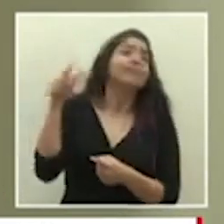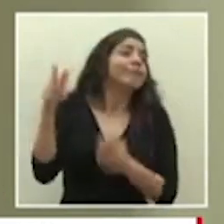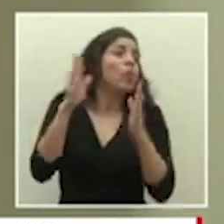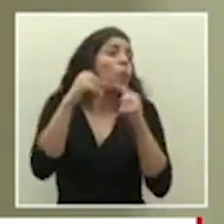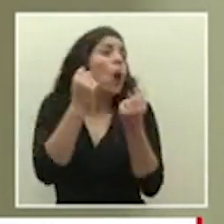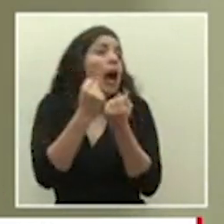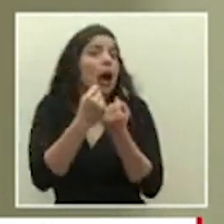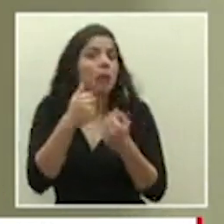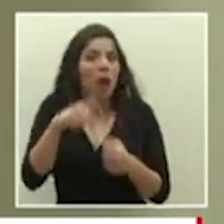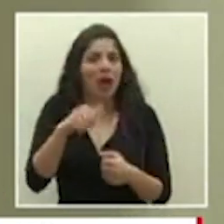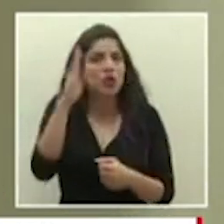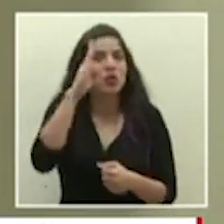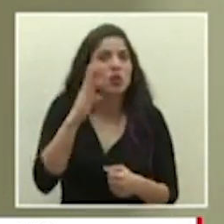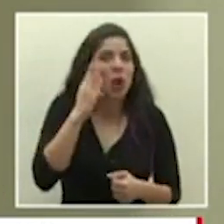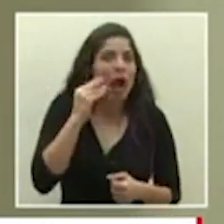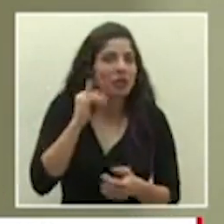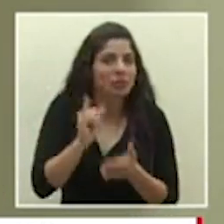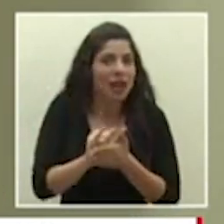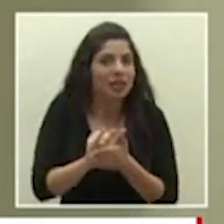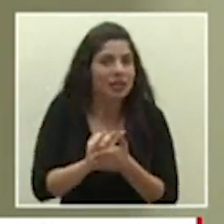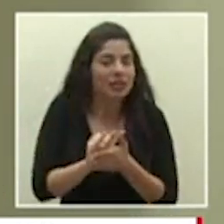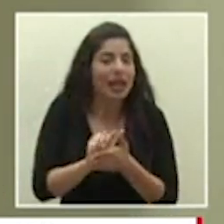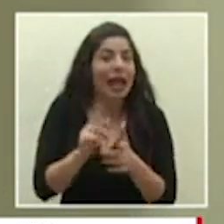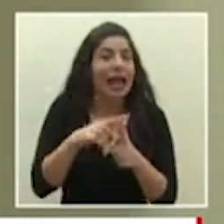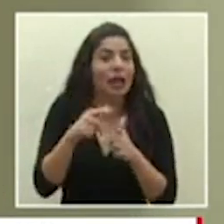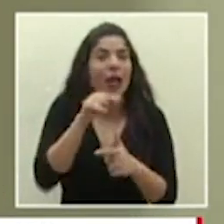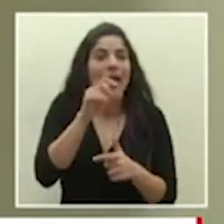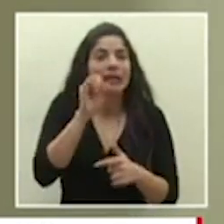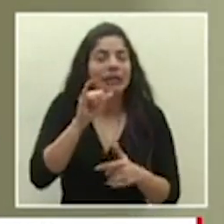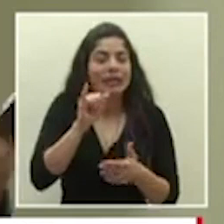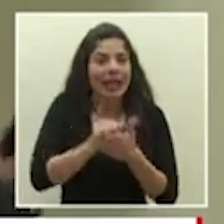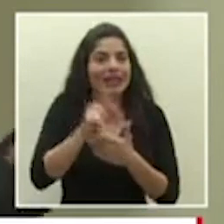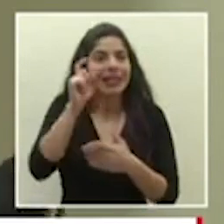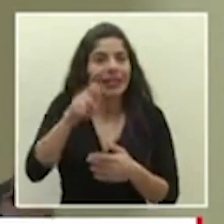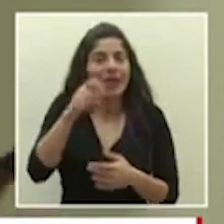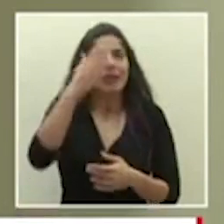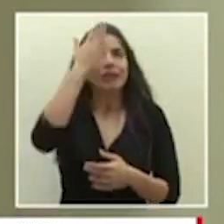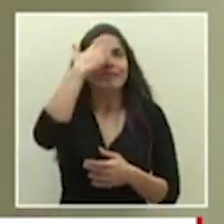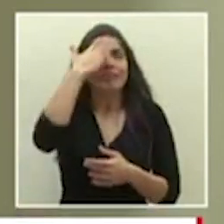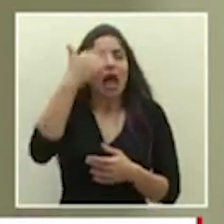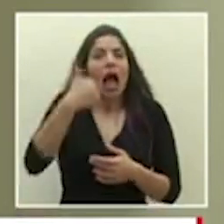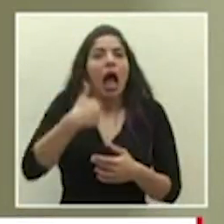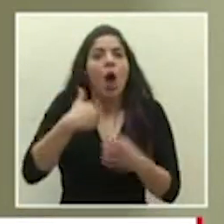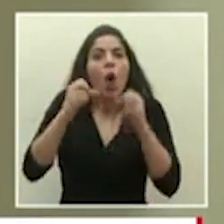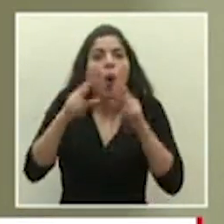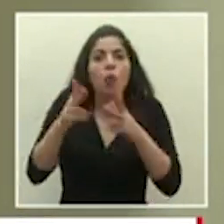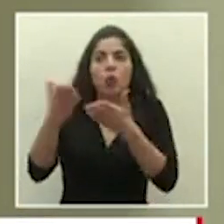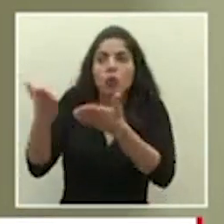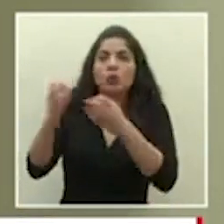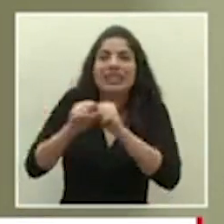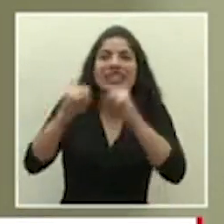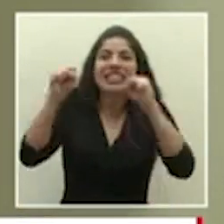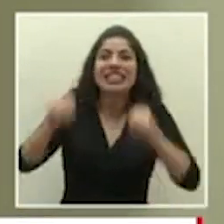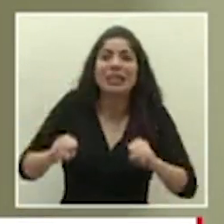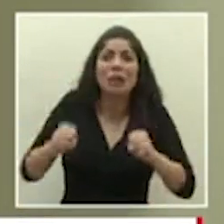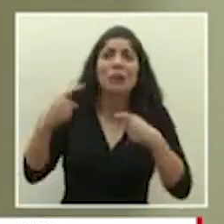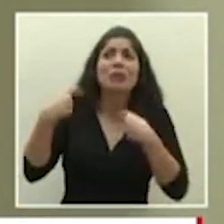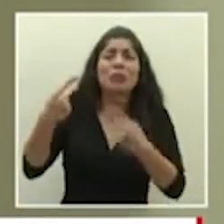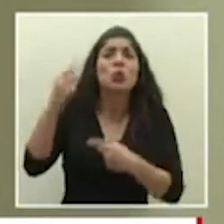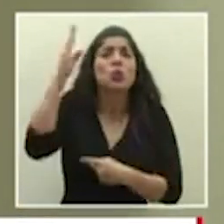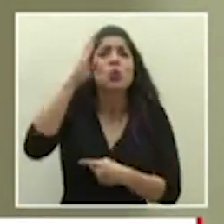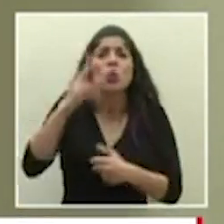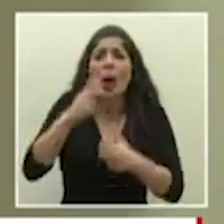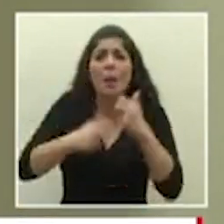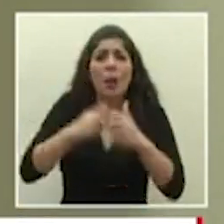nadie lo ha vivido aquí y eso es lo que tenemos que valorar que tenemos esa oportunidad de un sistema que nunca ha tenido ese tipo de